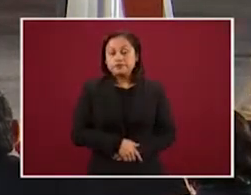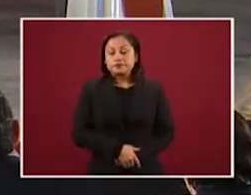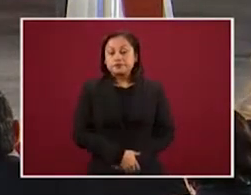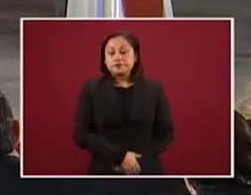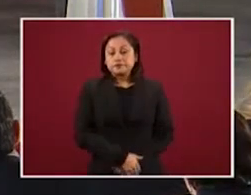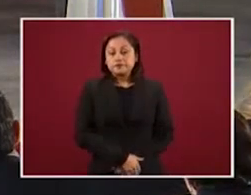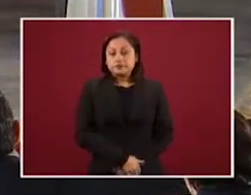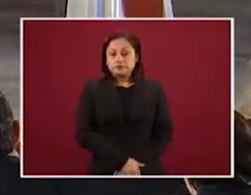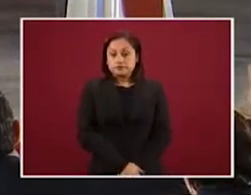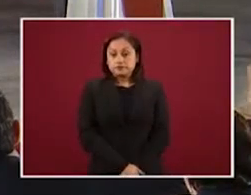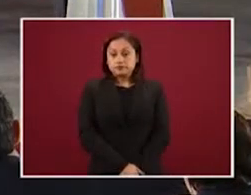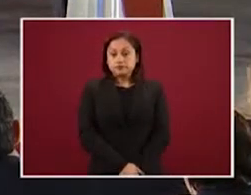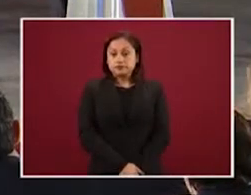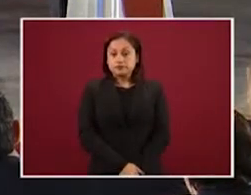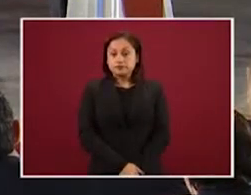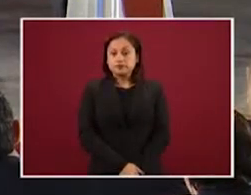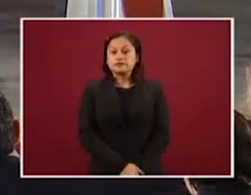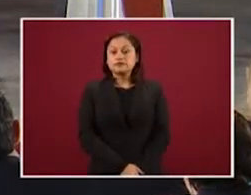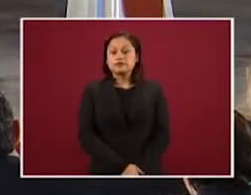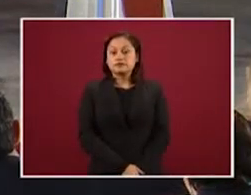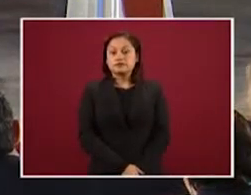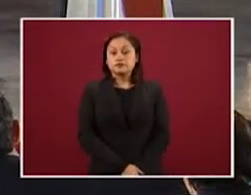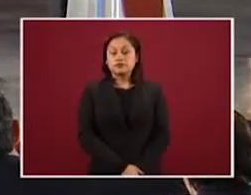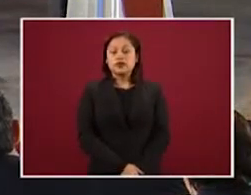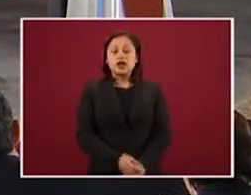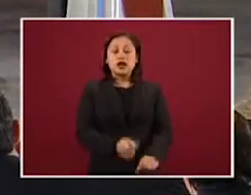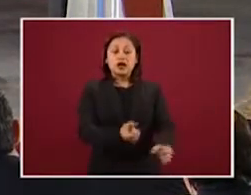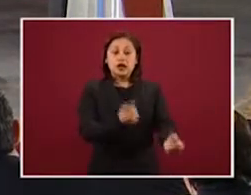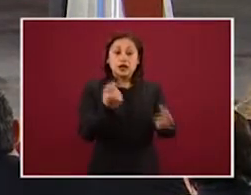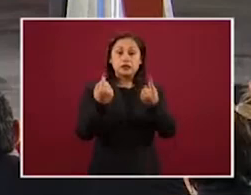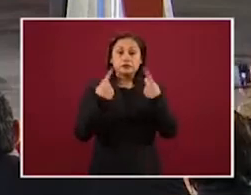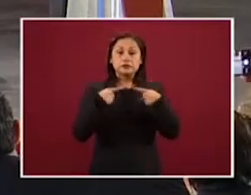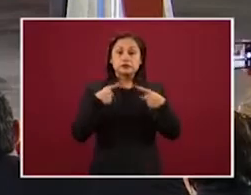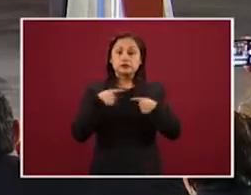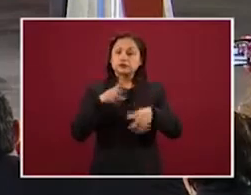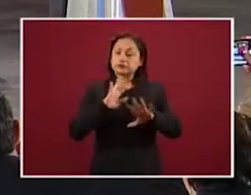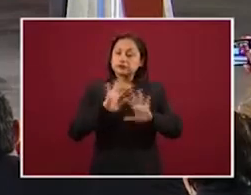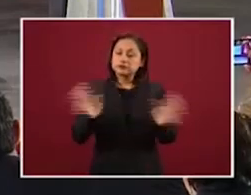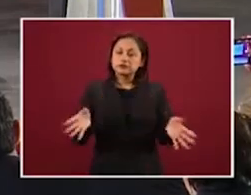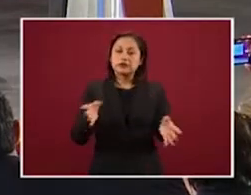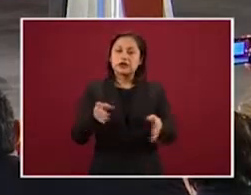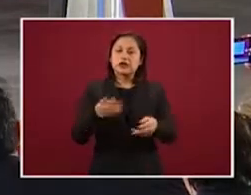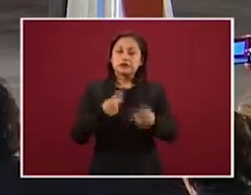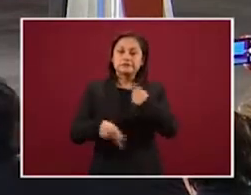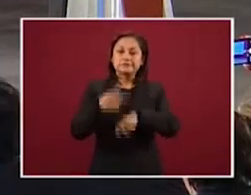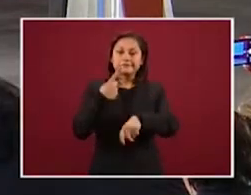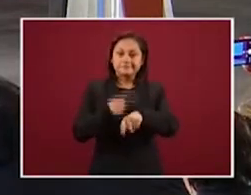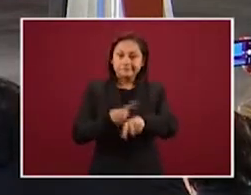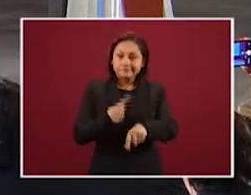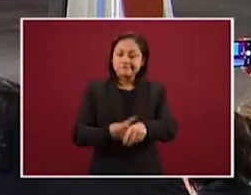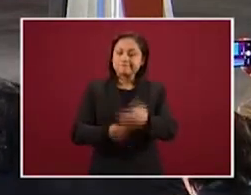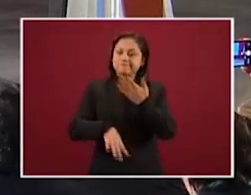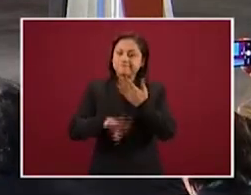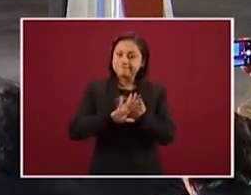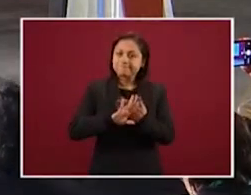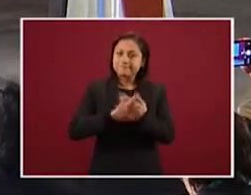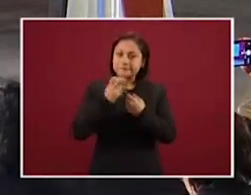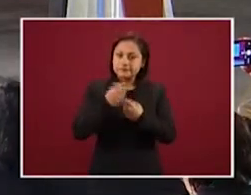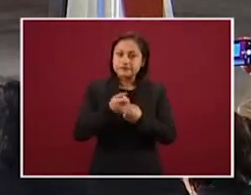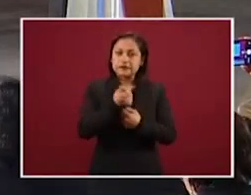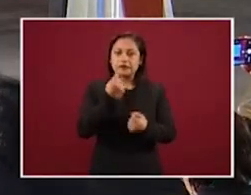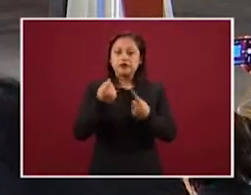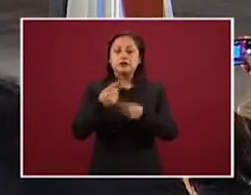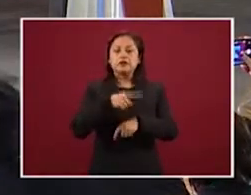afectados por este derrame tóxico, pero considerando que se